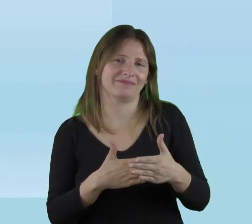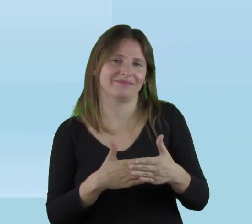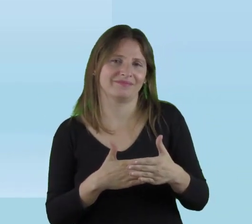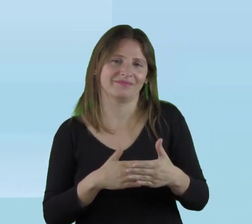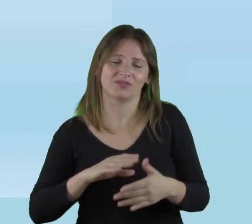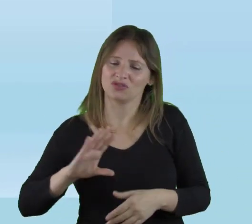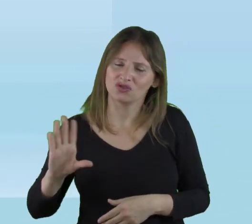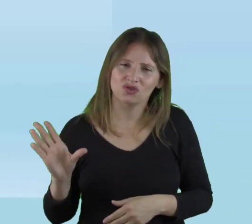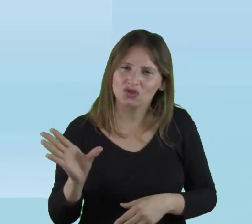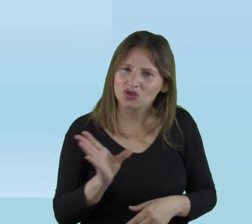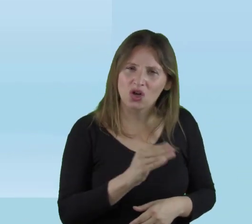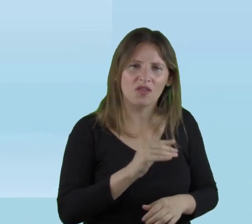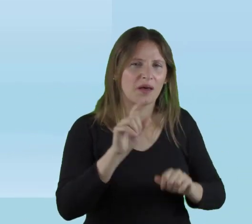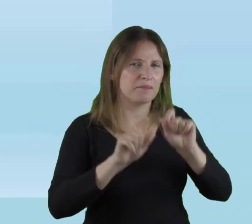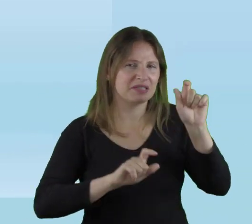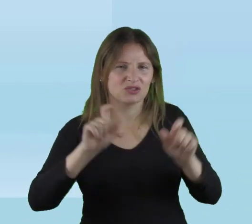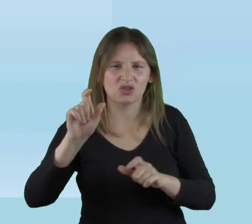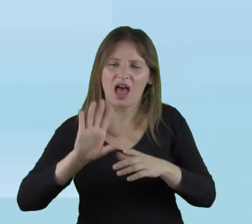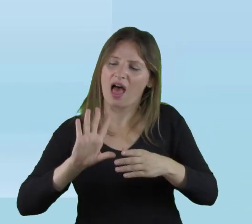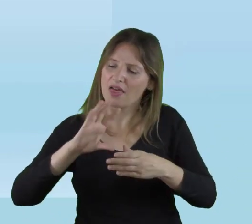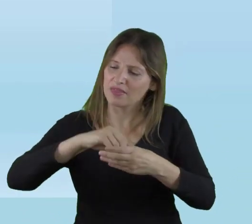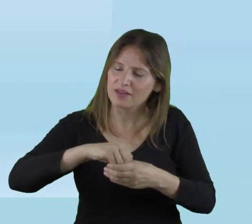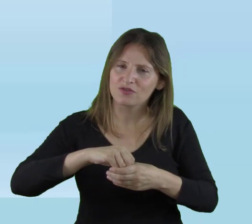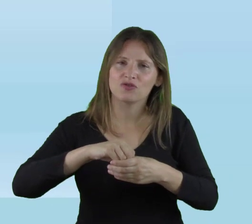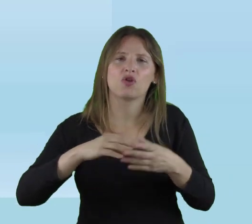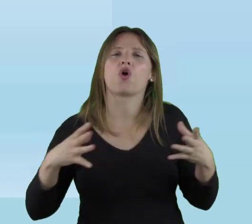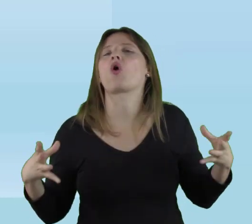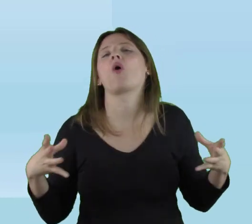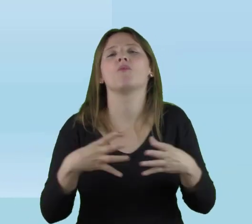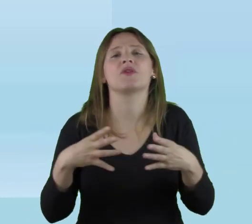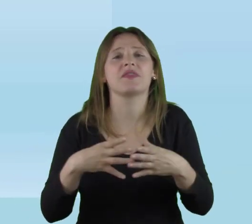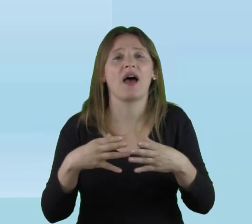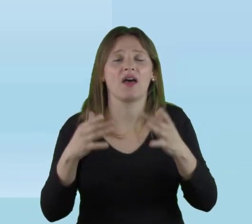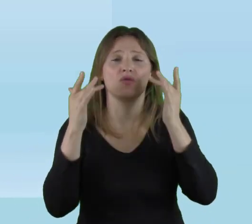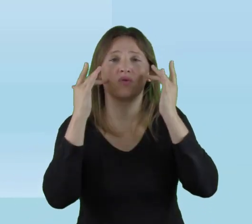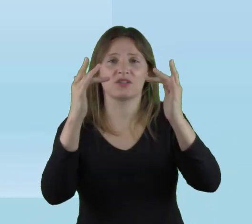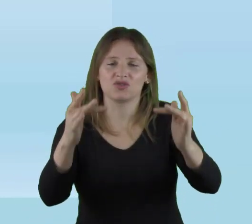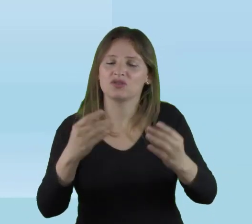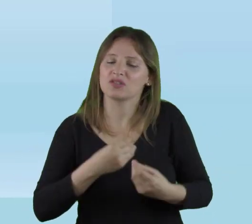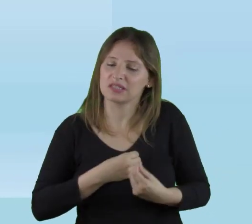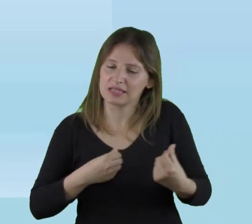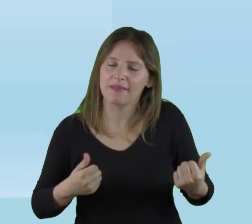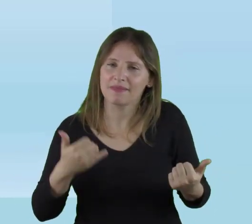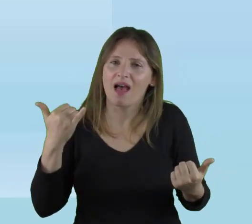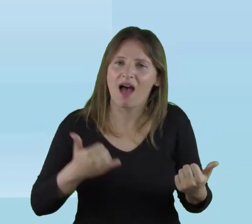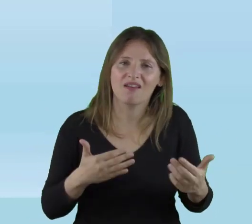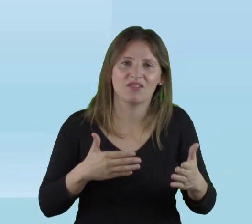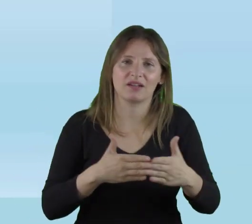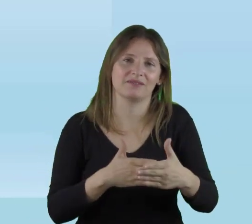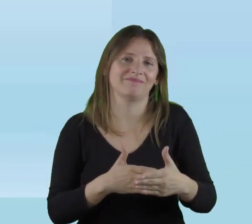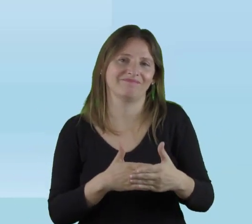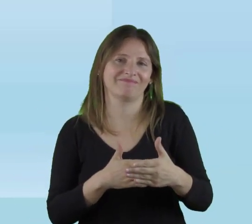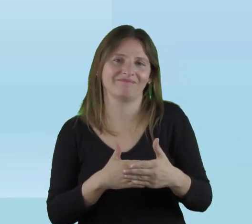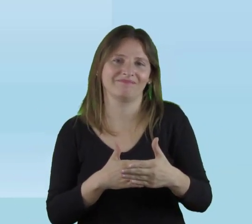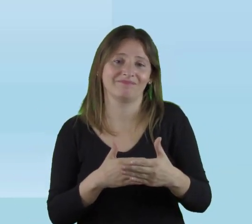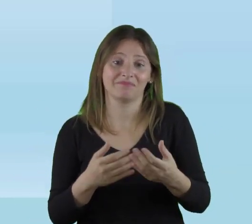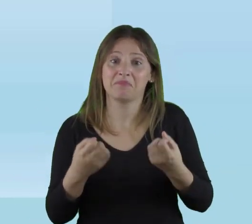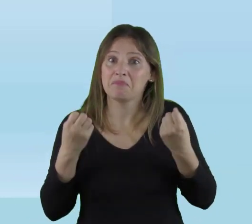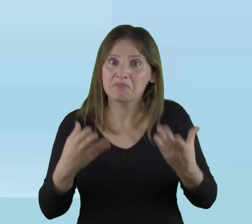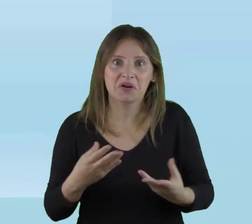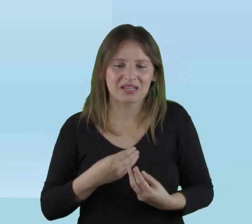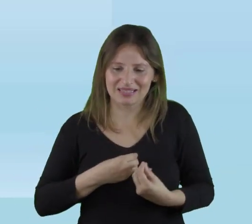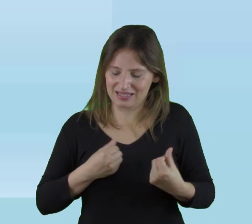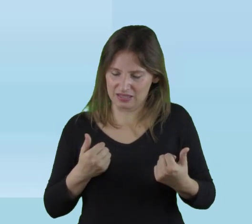estas personas, todos los que formamos parte de la comunidad educativa, experimentamos estas barreras.